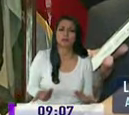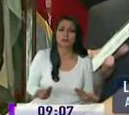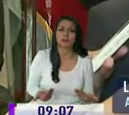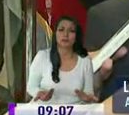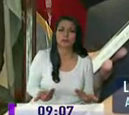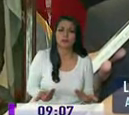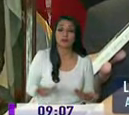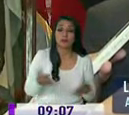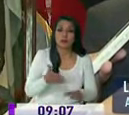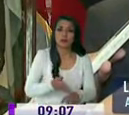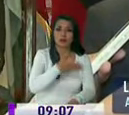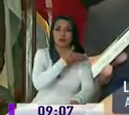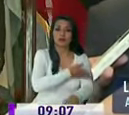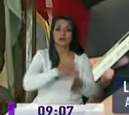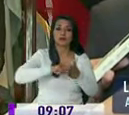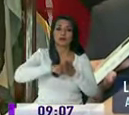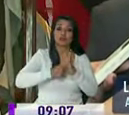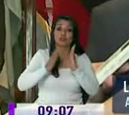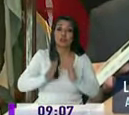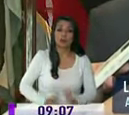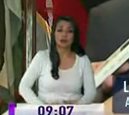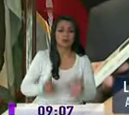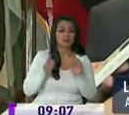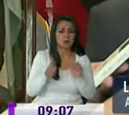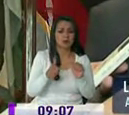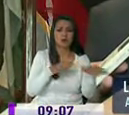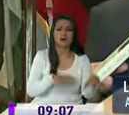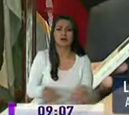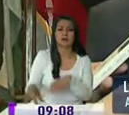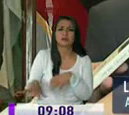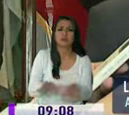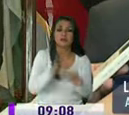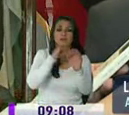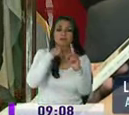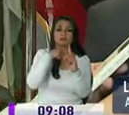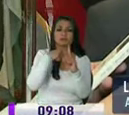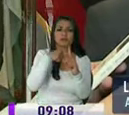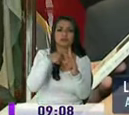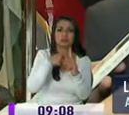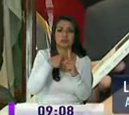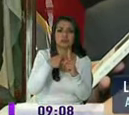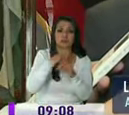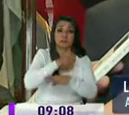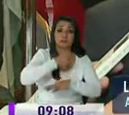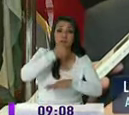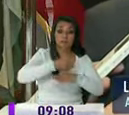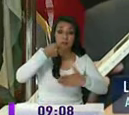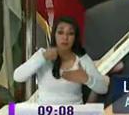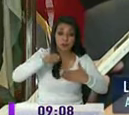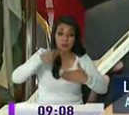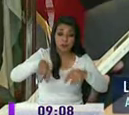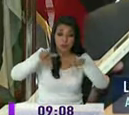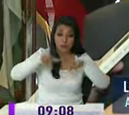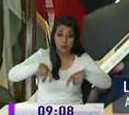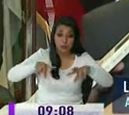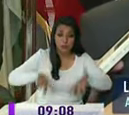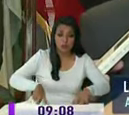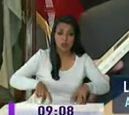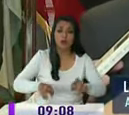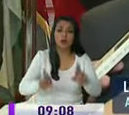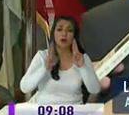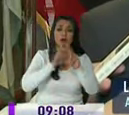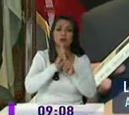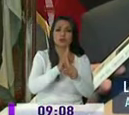haciendo el Contralor Selly es positiva y yo espero que las auditorías arrojen resultados sorprendentes